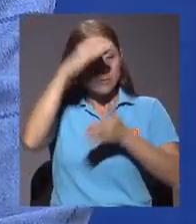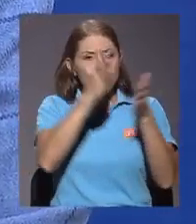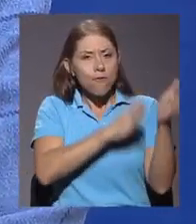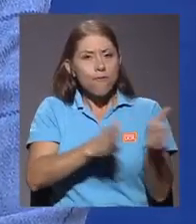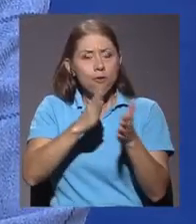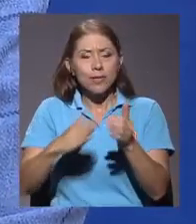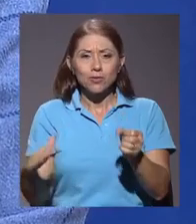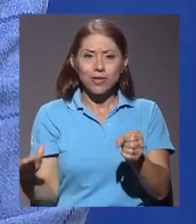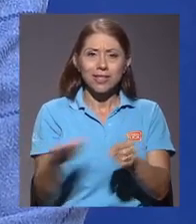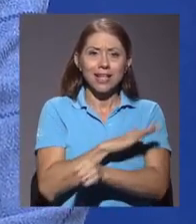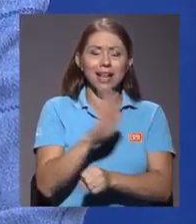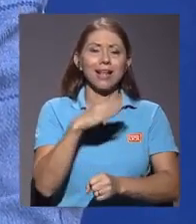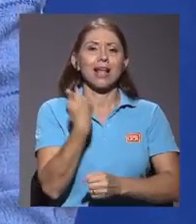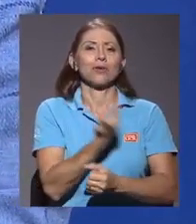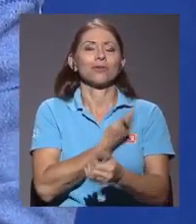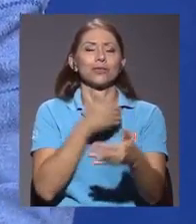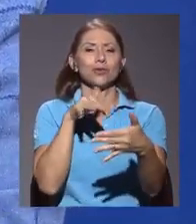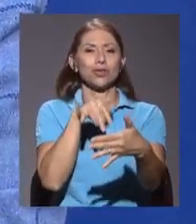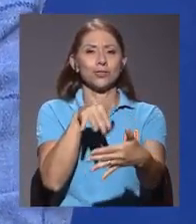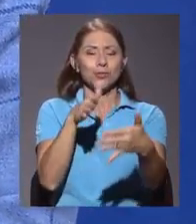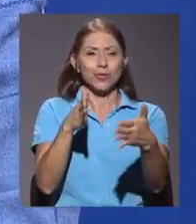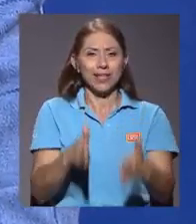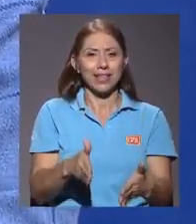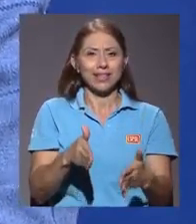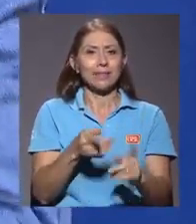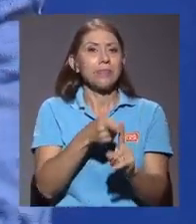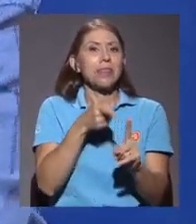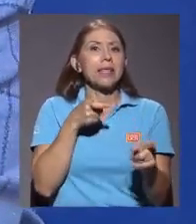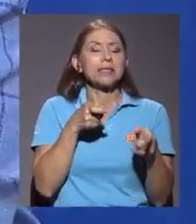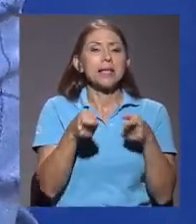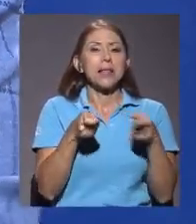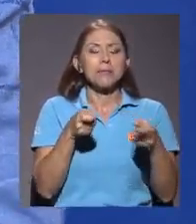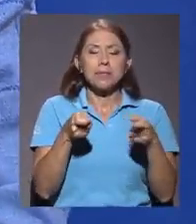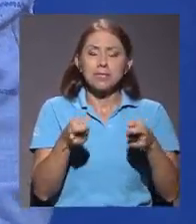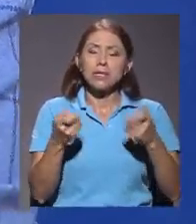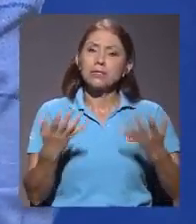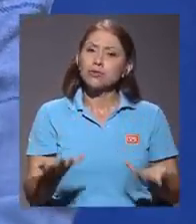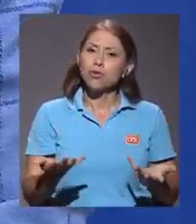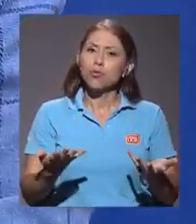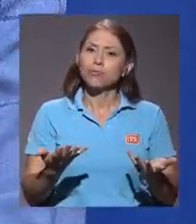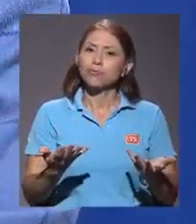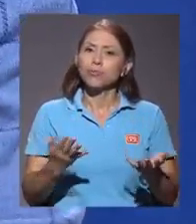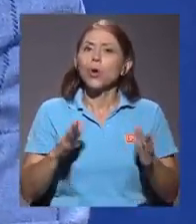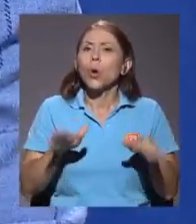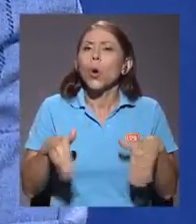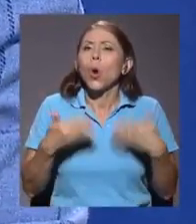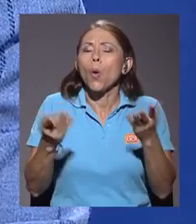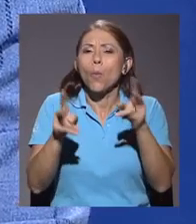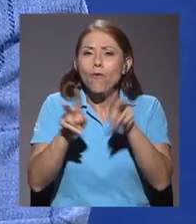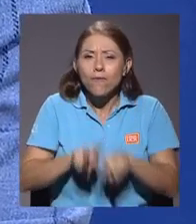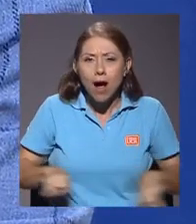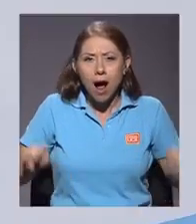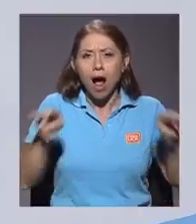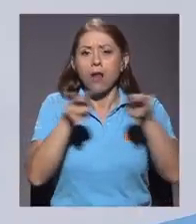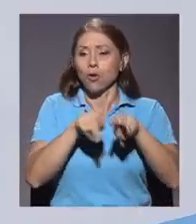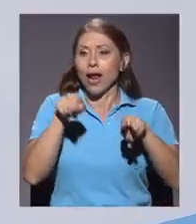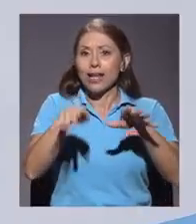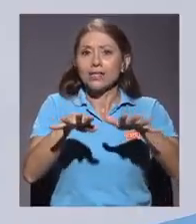tratamos de dar a nuestros estudiantes. Desde la administración, ¿cómo valorar estos espacios?